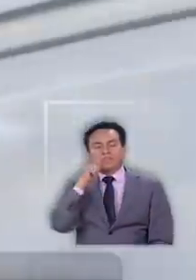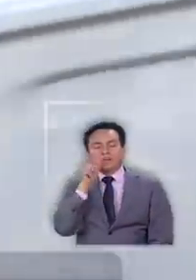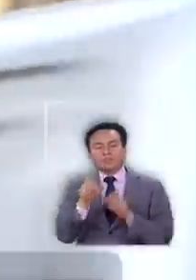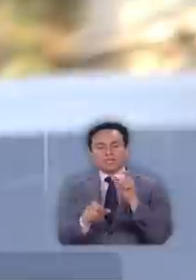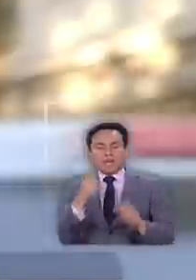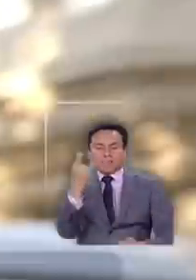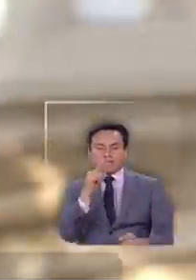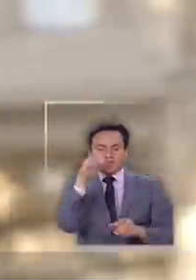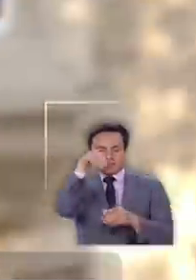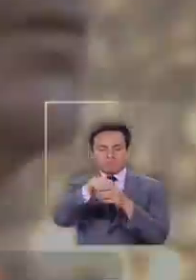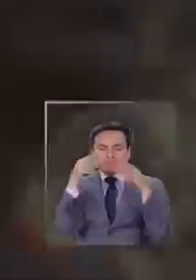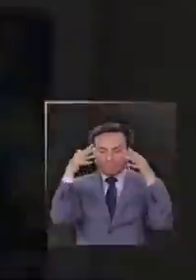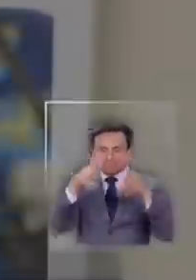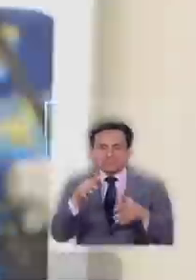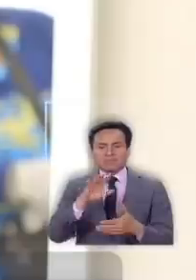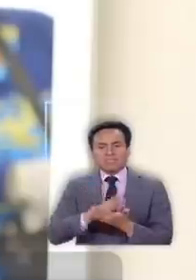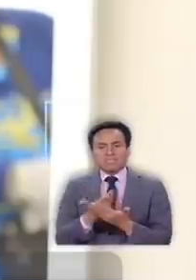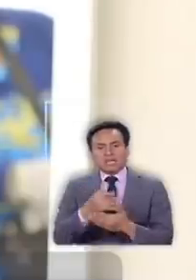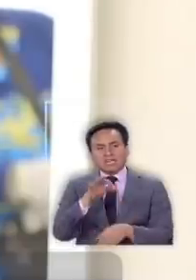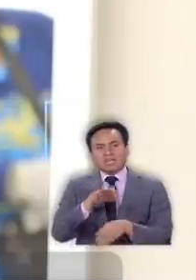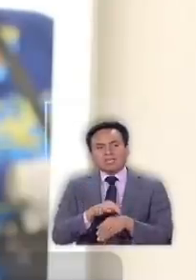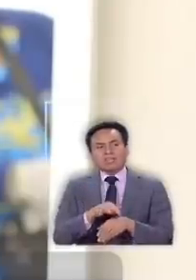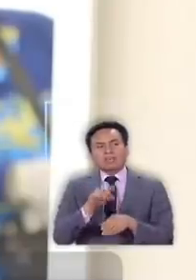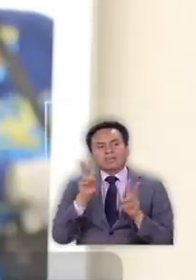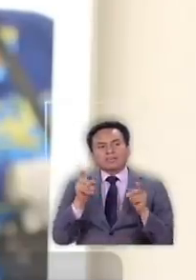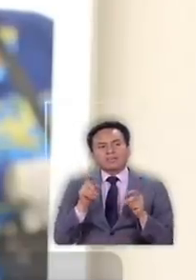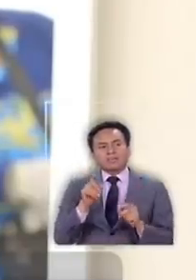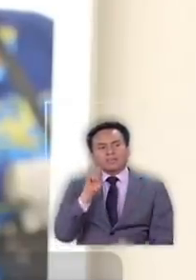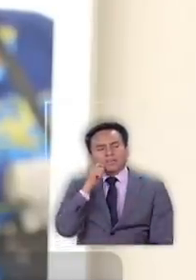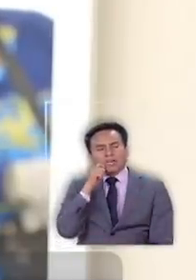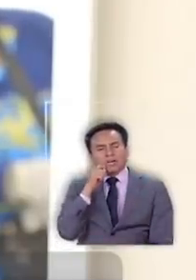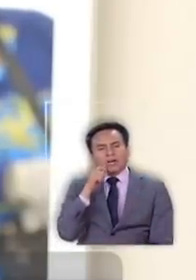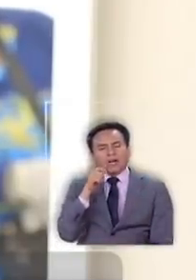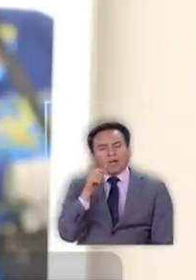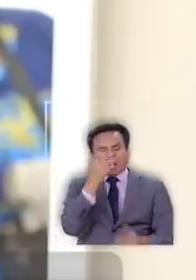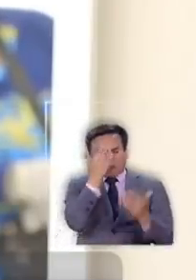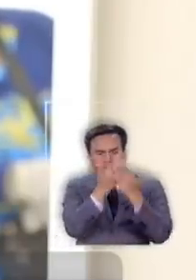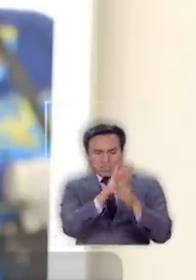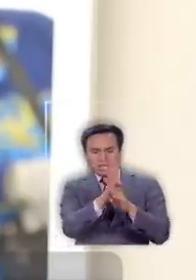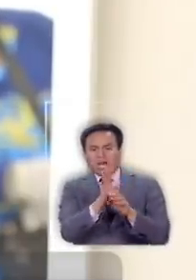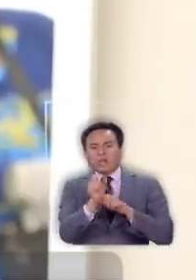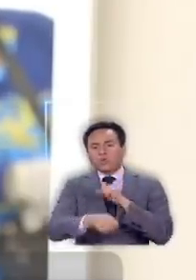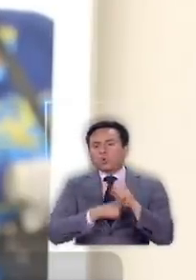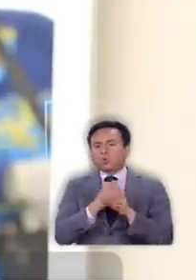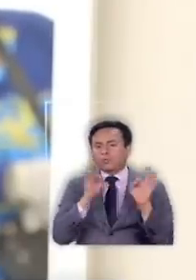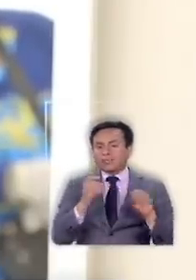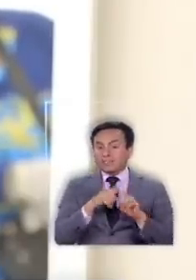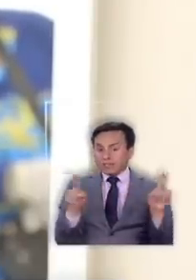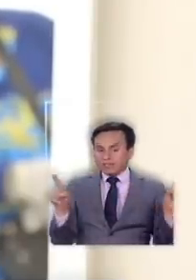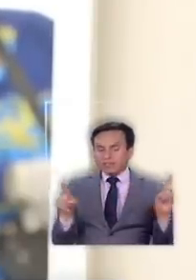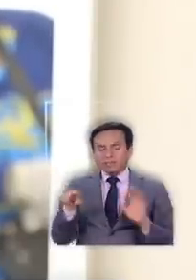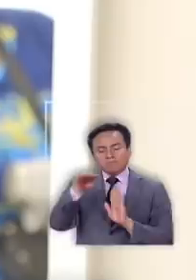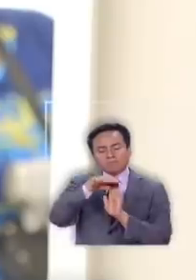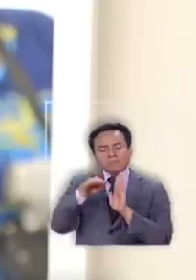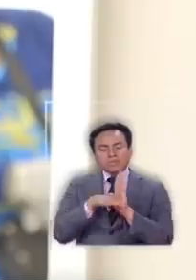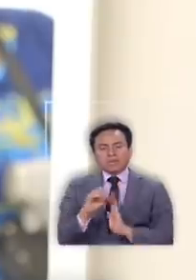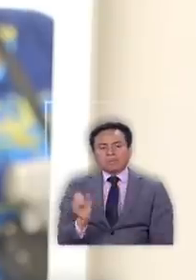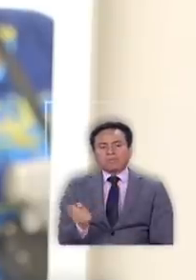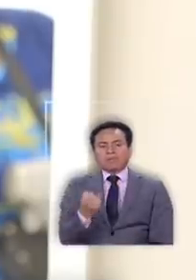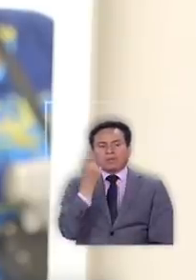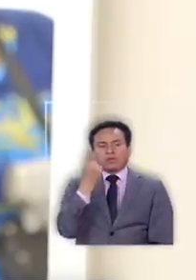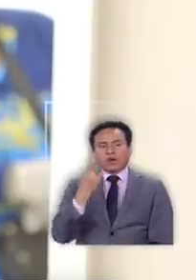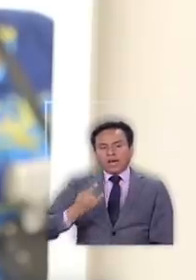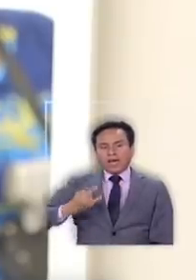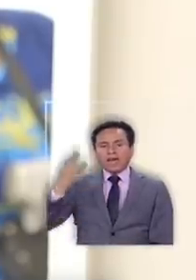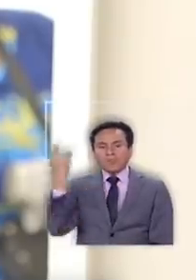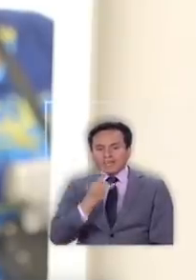a la emergencia sanitaria porque este invierno y esta pandemia no la podemos enfrentar como un año normal ¿cuáles son estas medidas? en primer lugar medidas